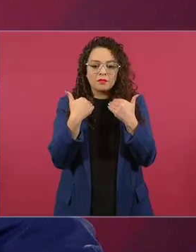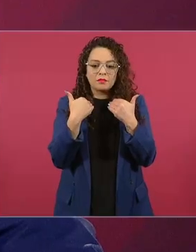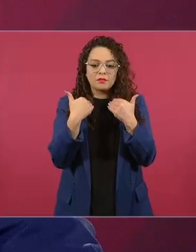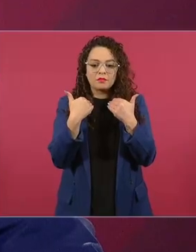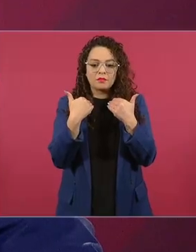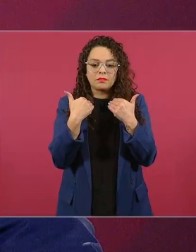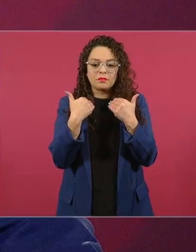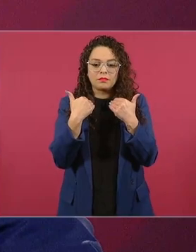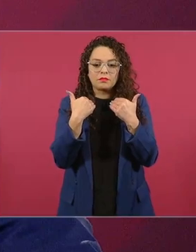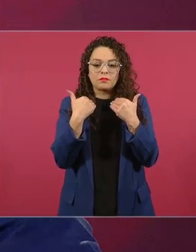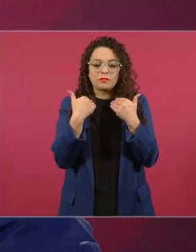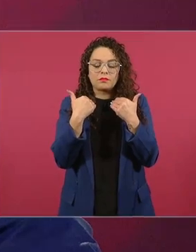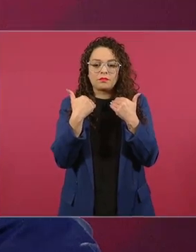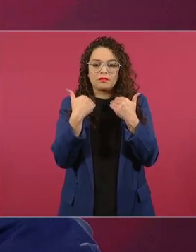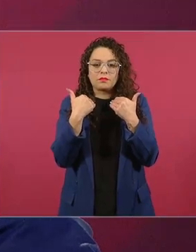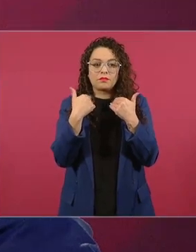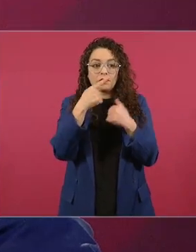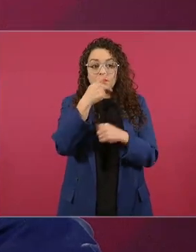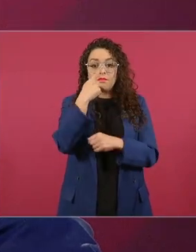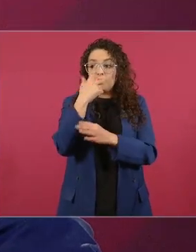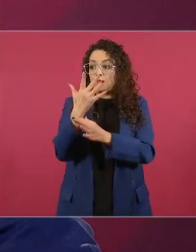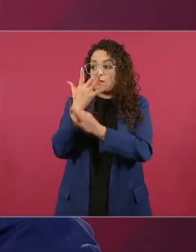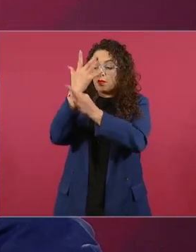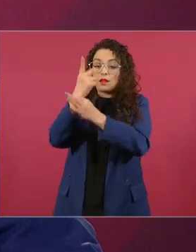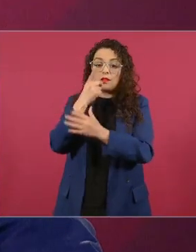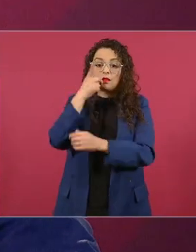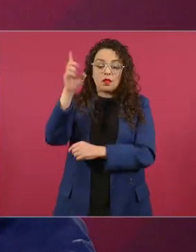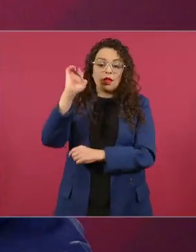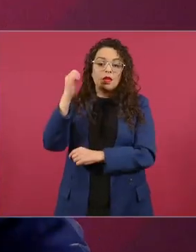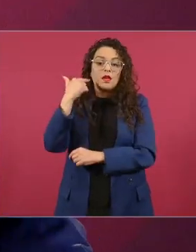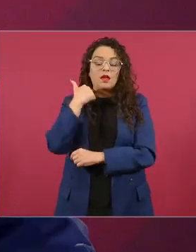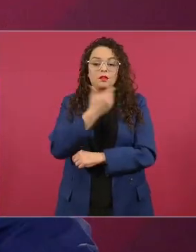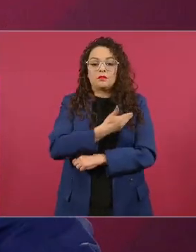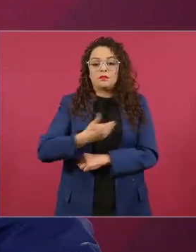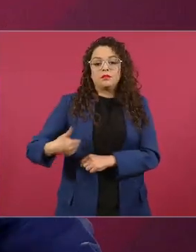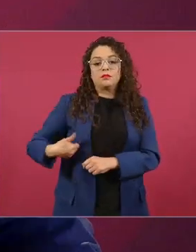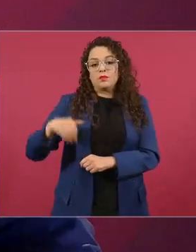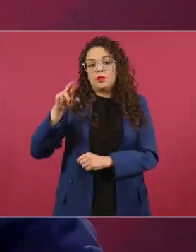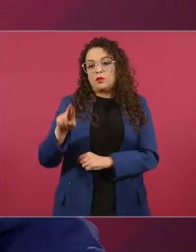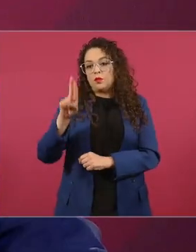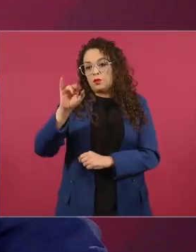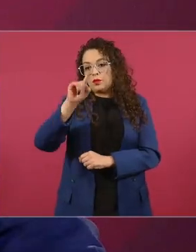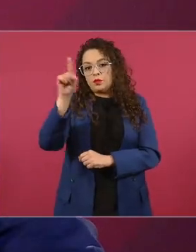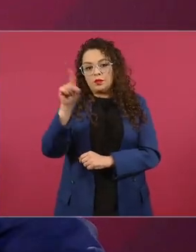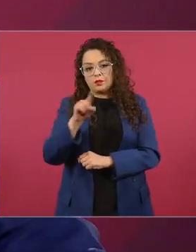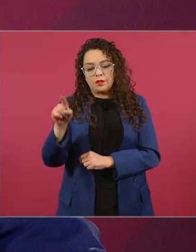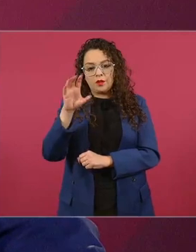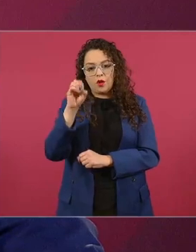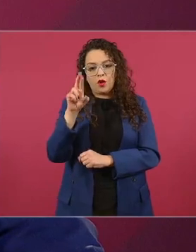Ruiz Cortines una regla de oro